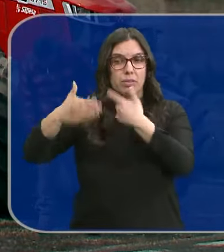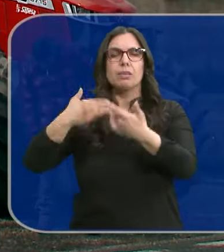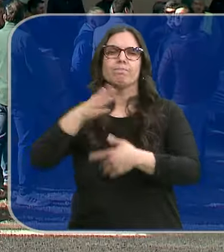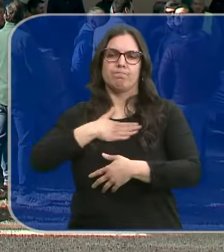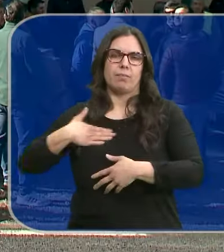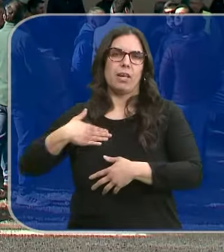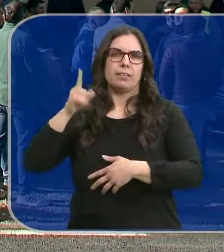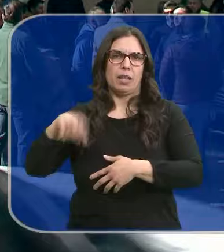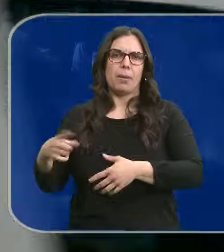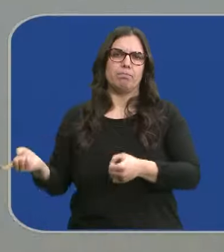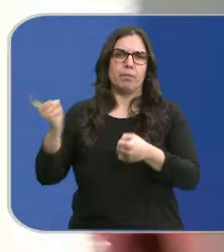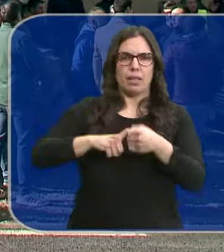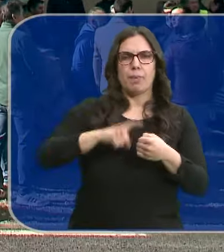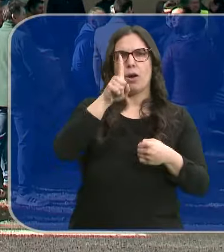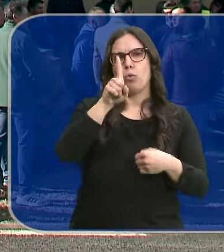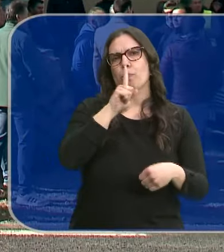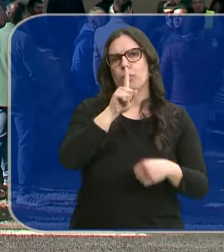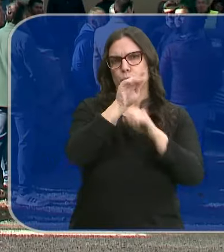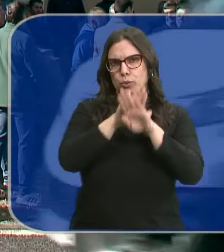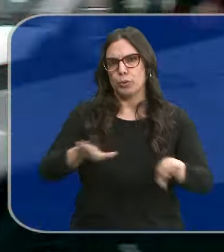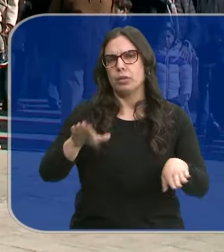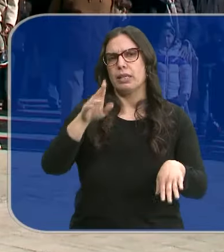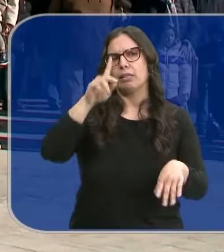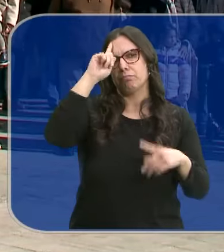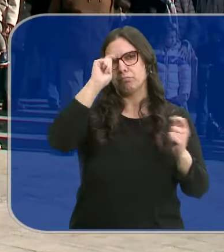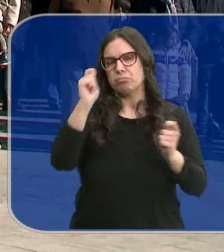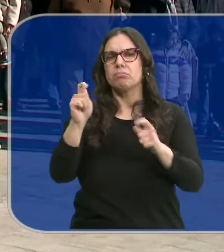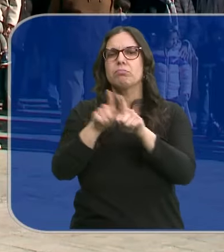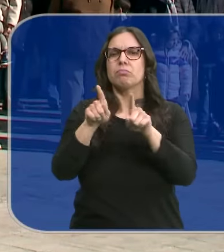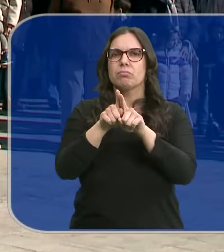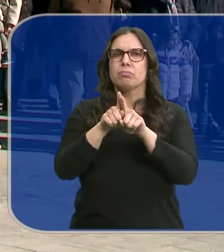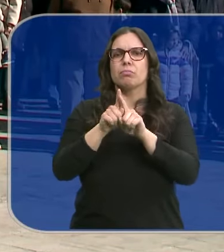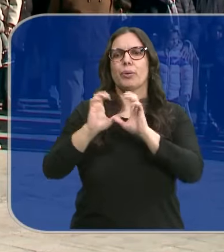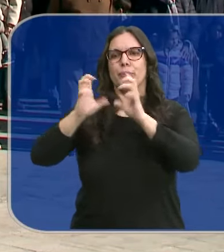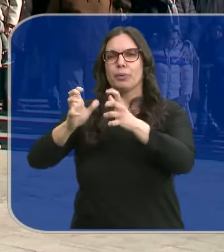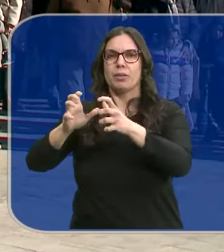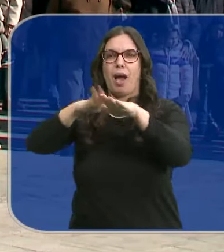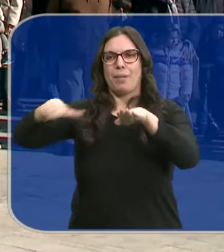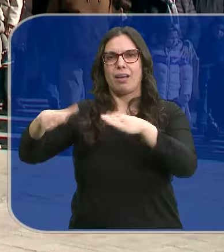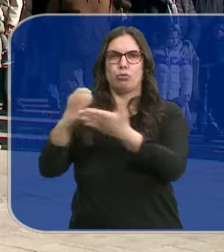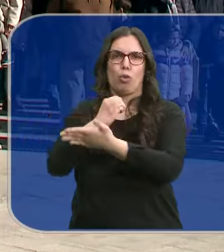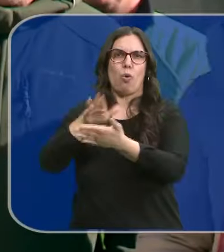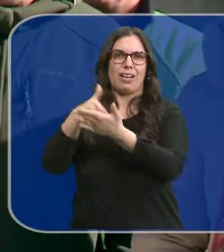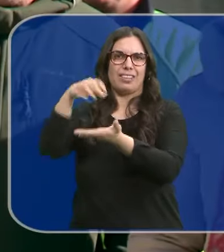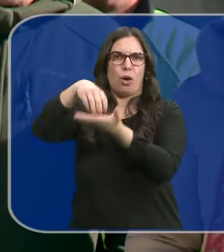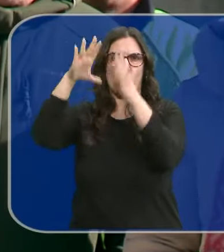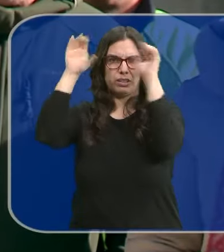se han querido también sumar a este minuto de silencio y de forma simbólica han llegado hasta el cuartel de la localidad.